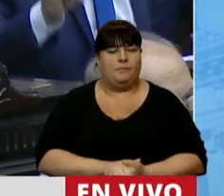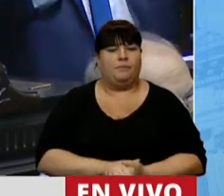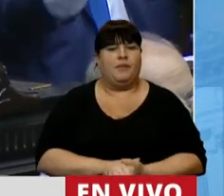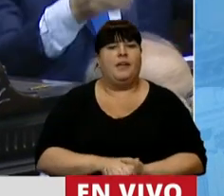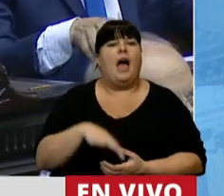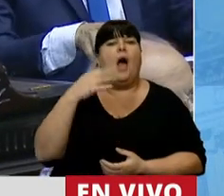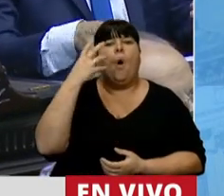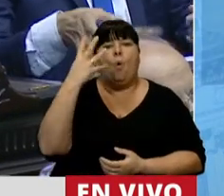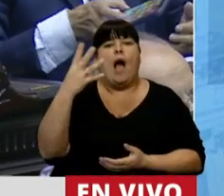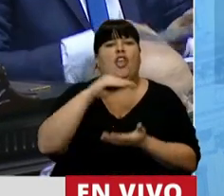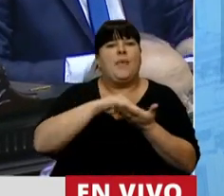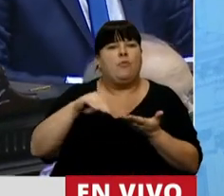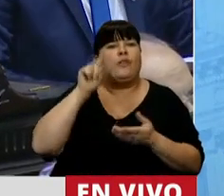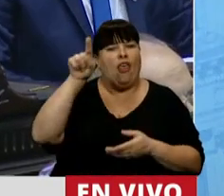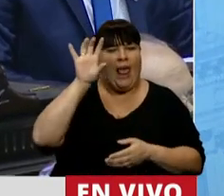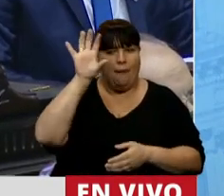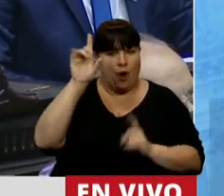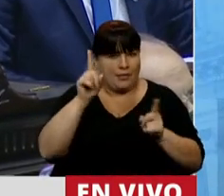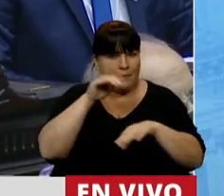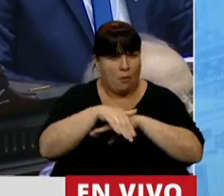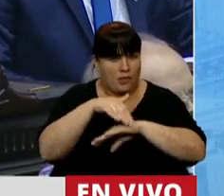donde tenemos cuatro diputados provinciales,